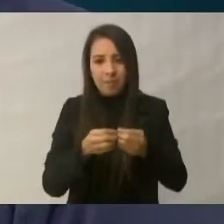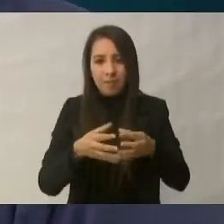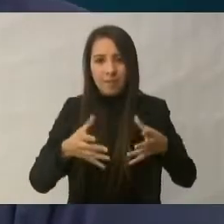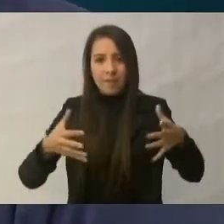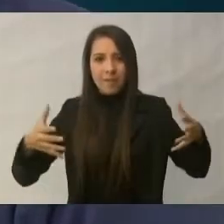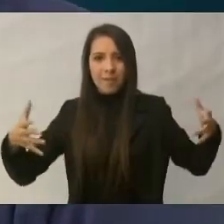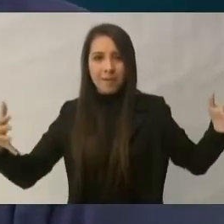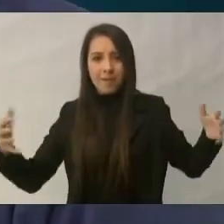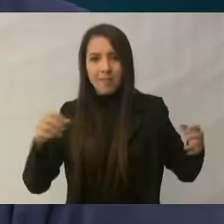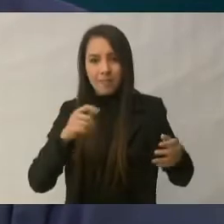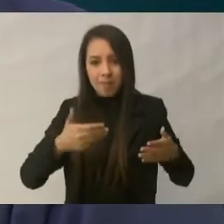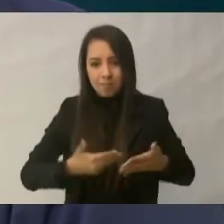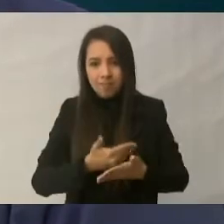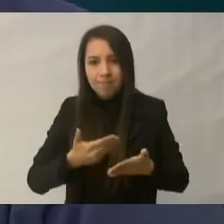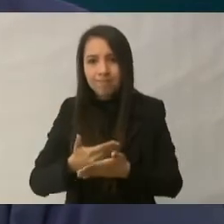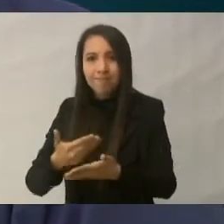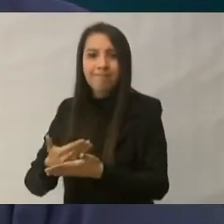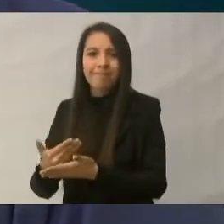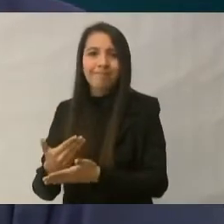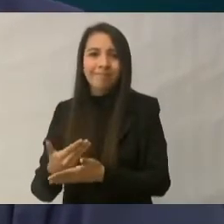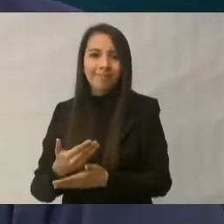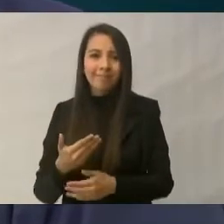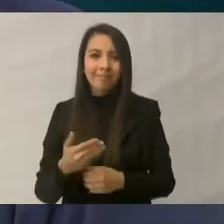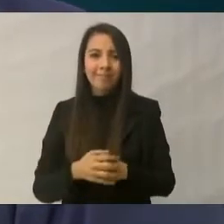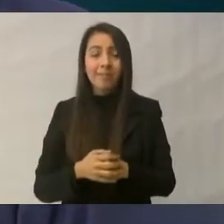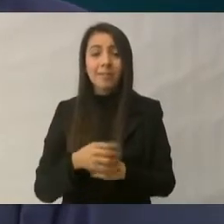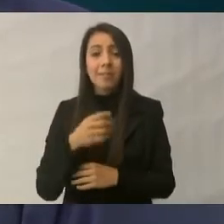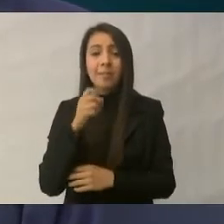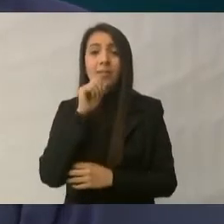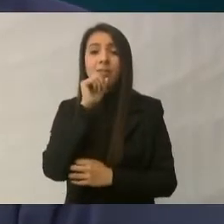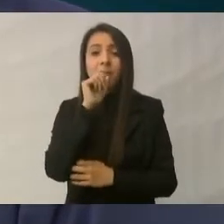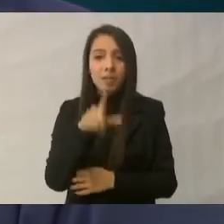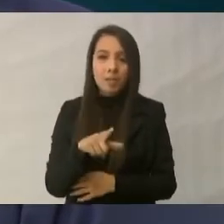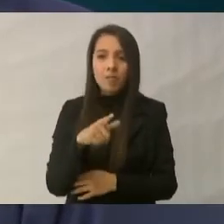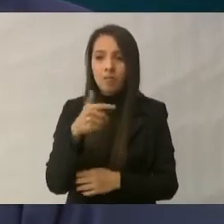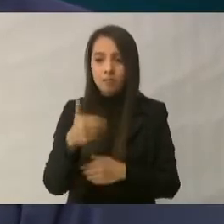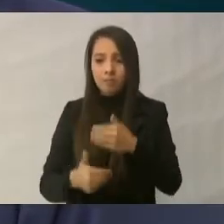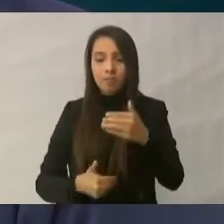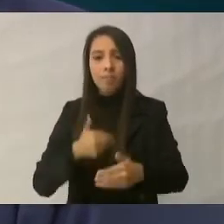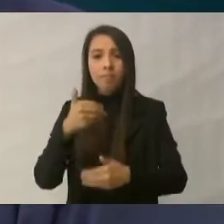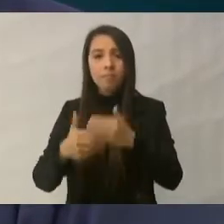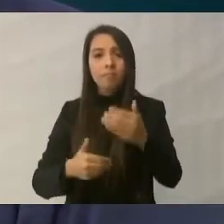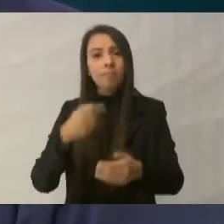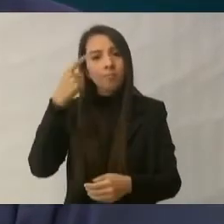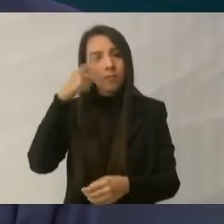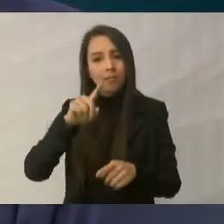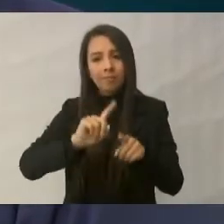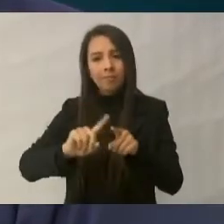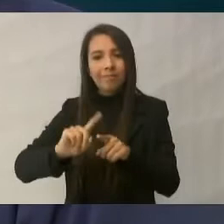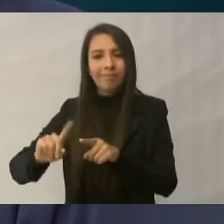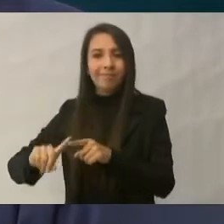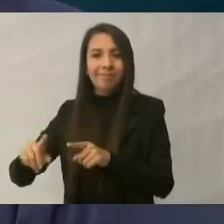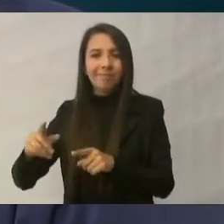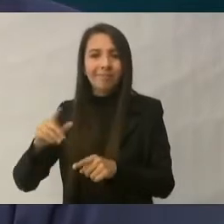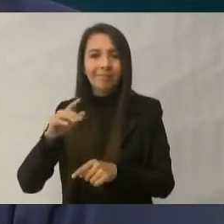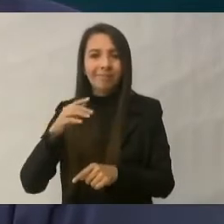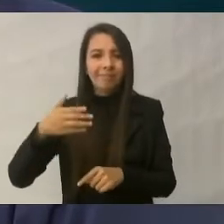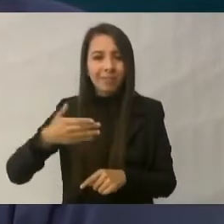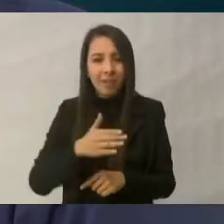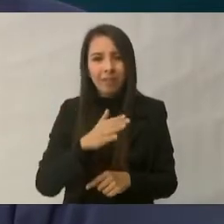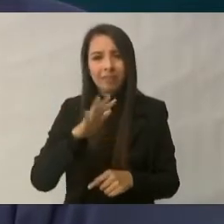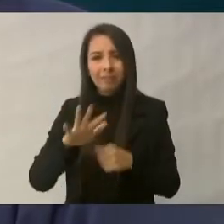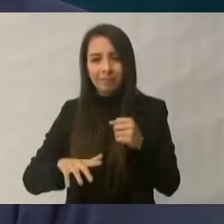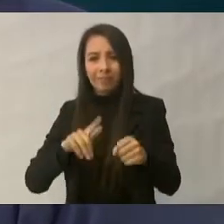acuacultura, y la misma desarrollo, el crecimiento de los moluscos bivalvos, en una zona muy importante en producción